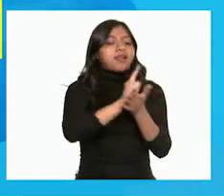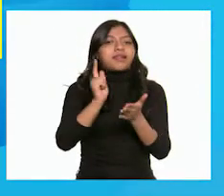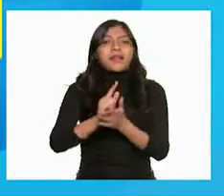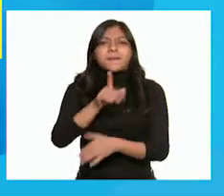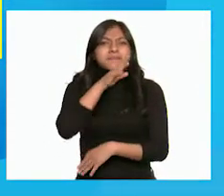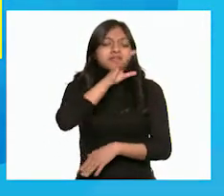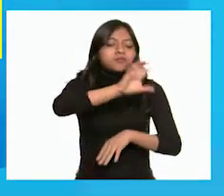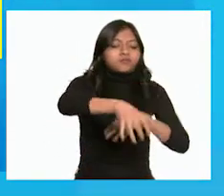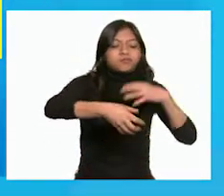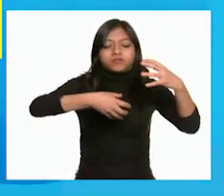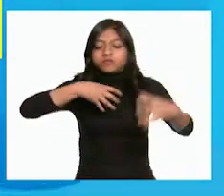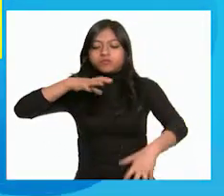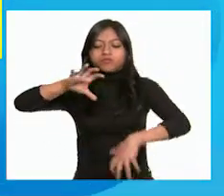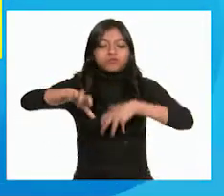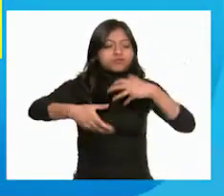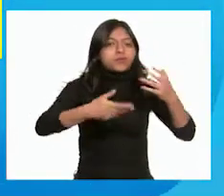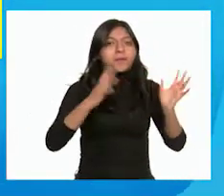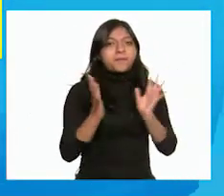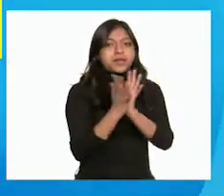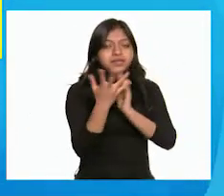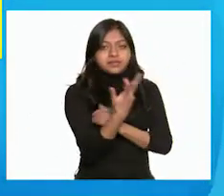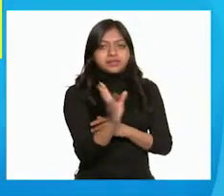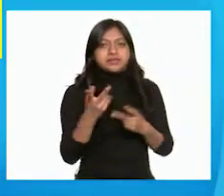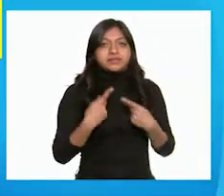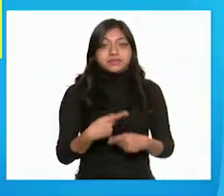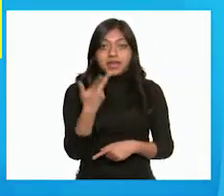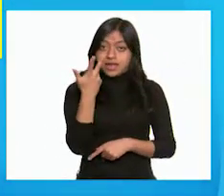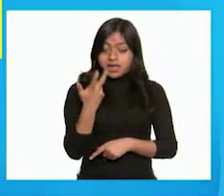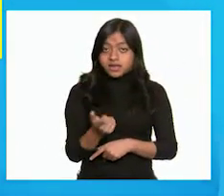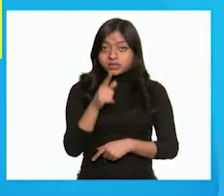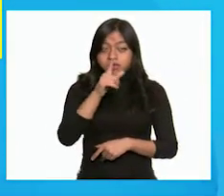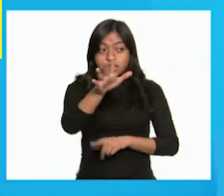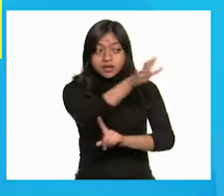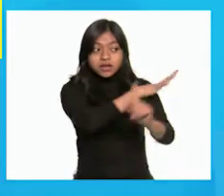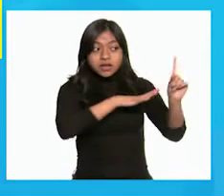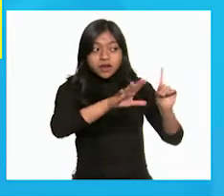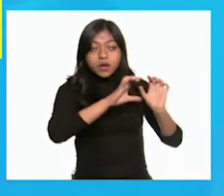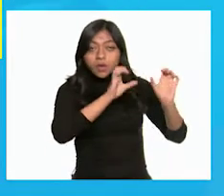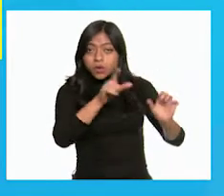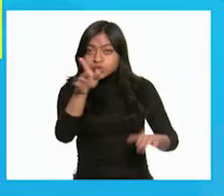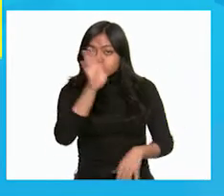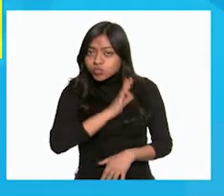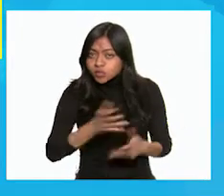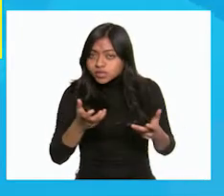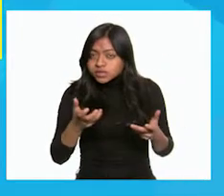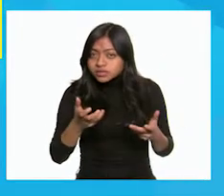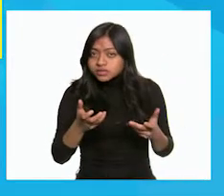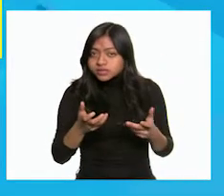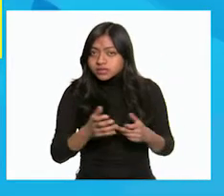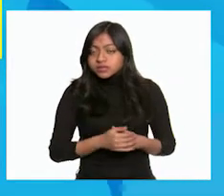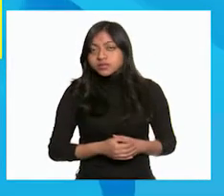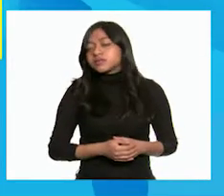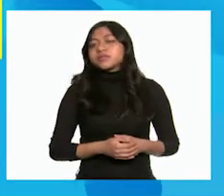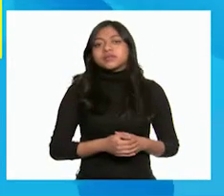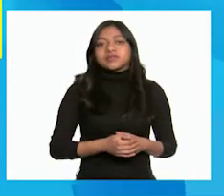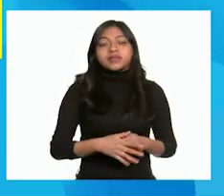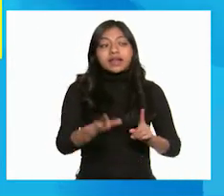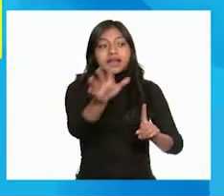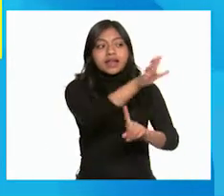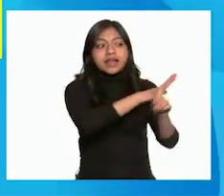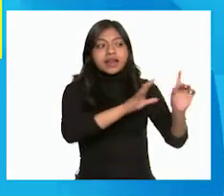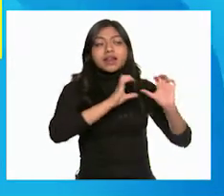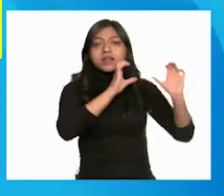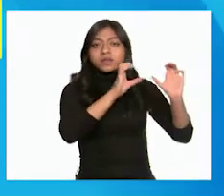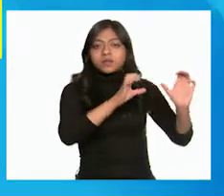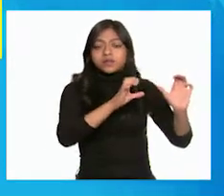recogiendo la basura entre varias personas. Estas son acciones que se pueden realizar entre todos lo que hacen. ¿Favorece el